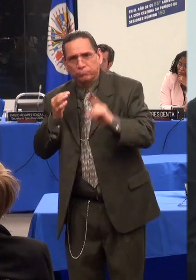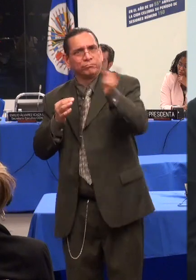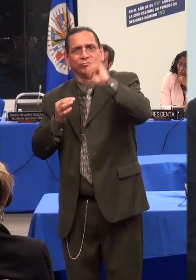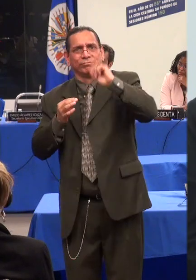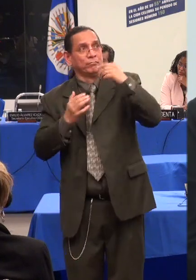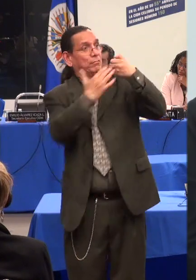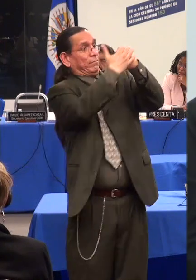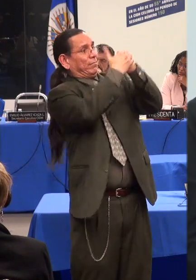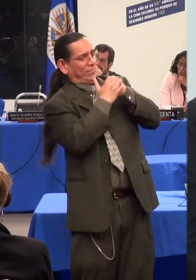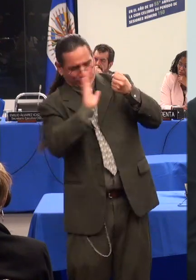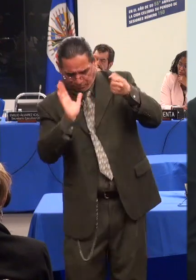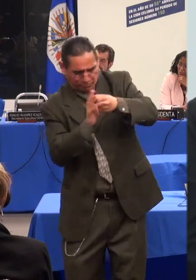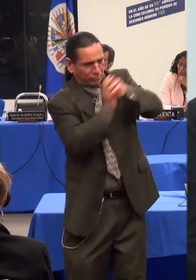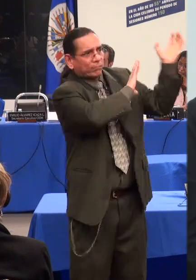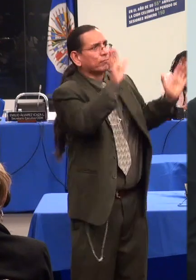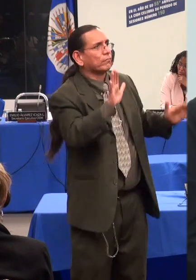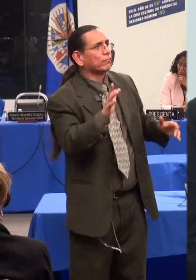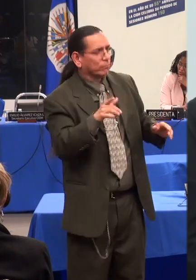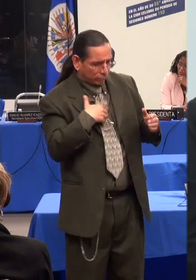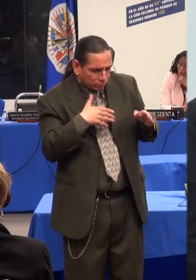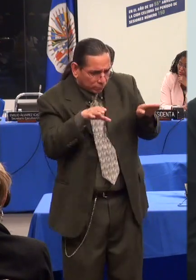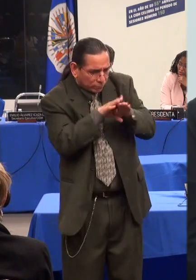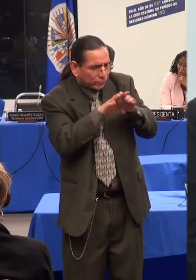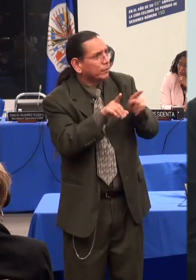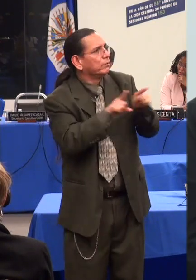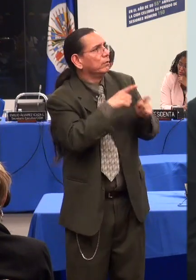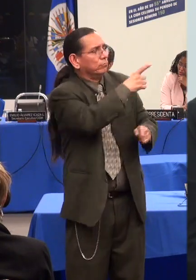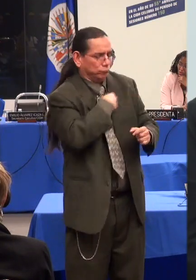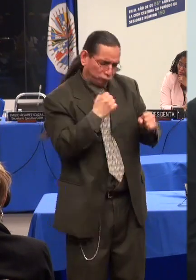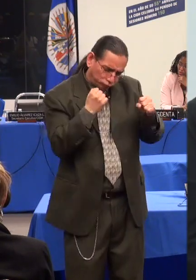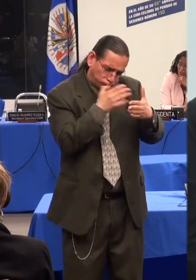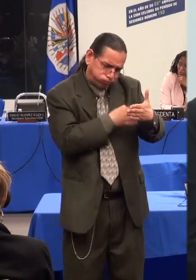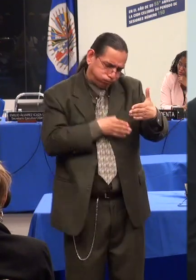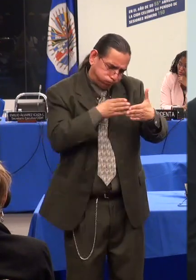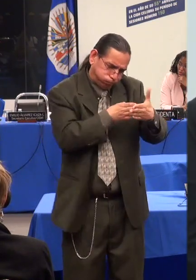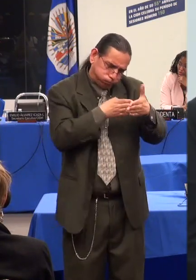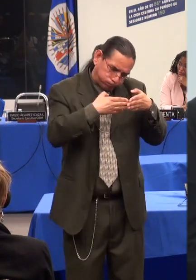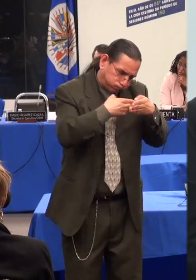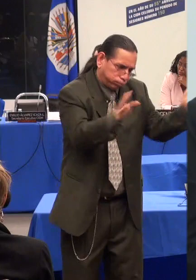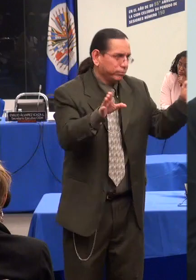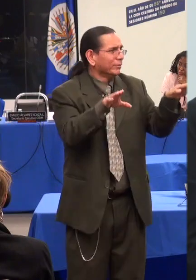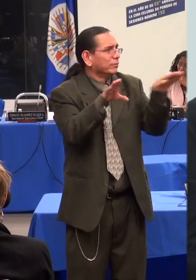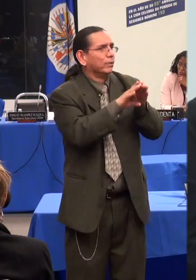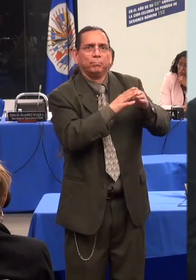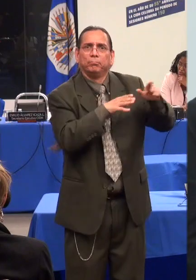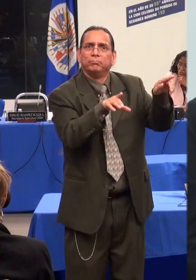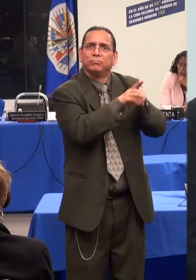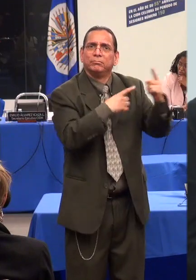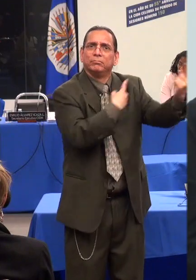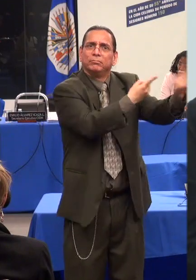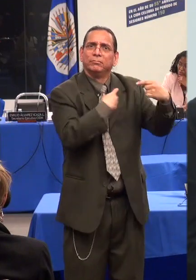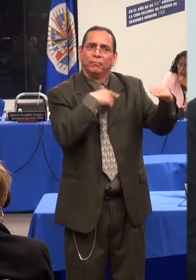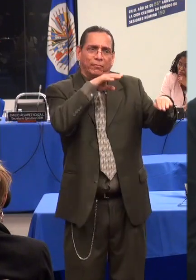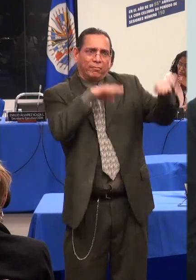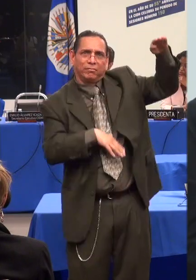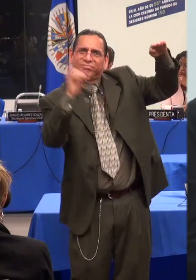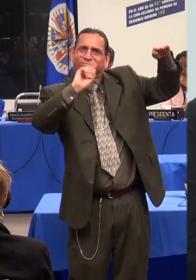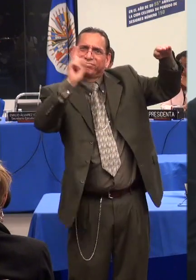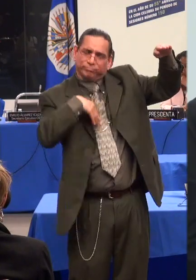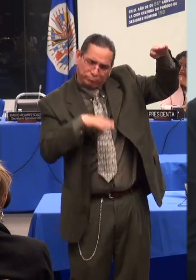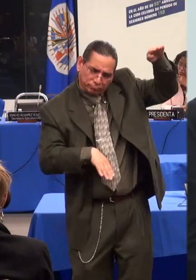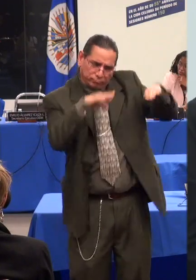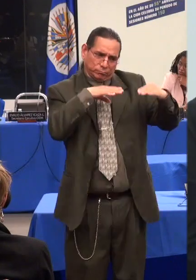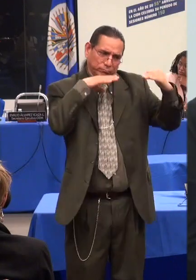expuesta, reforzando los imaginarios sociales que se han construido históricamente, donde se me